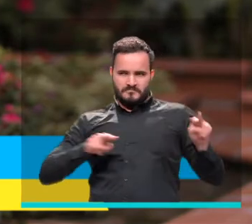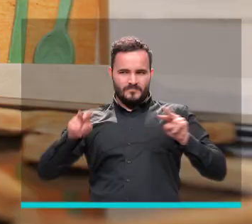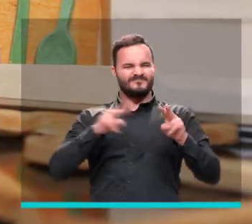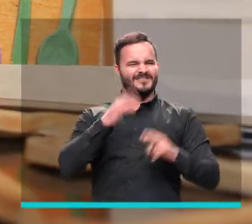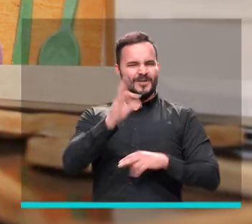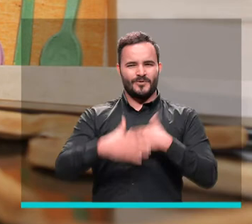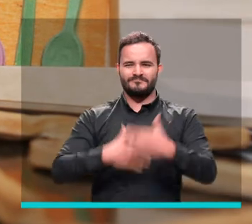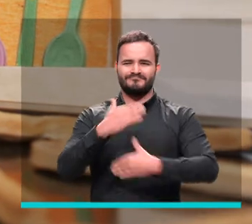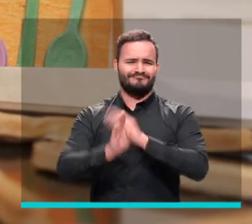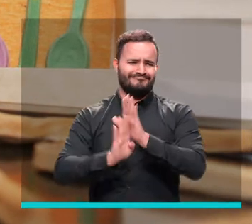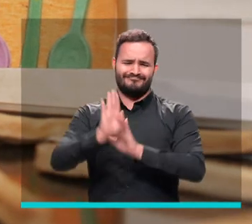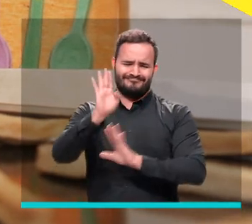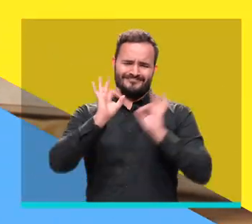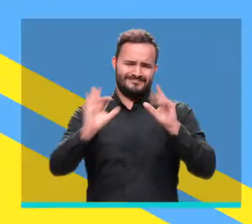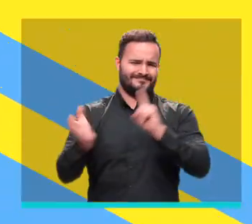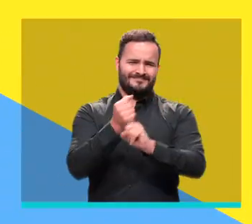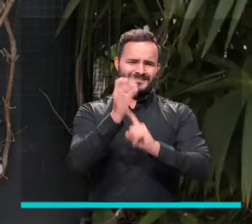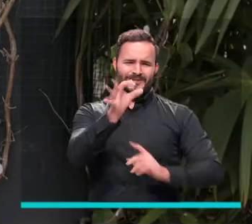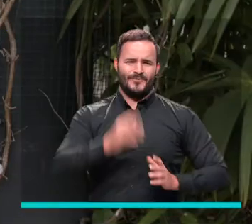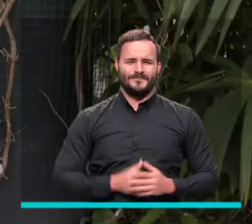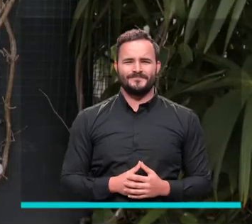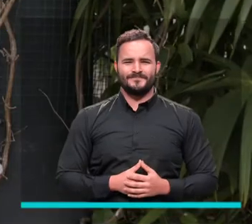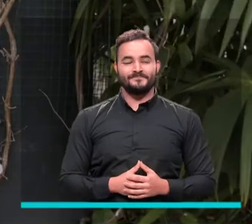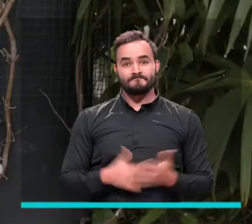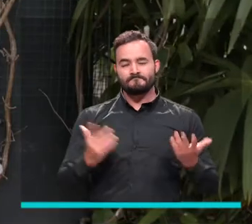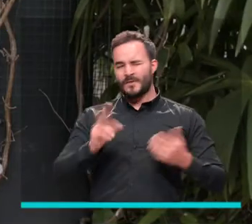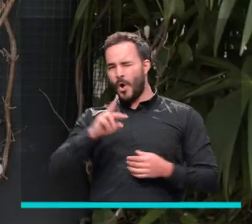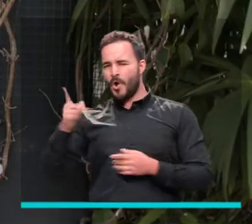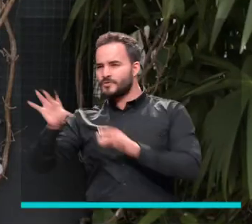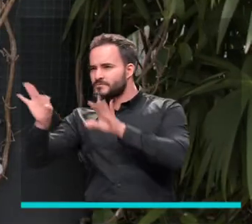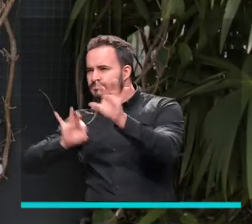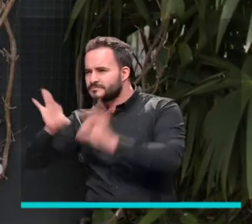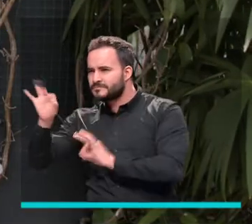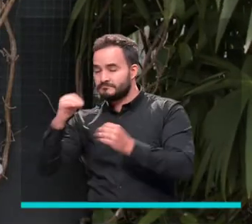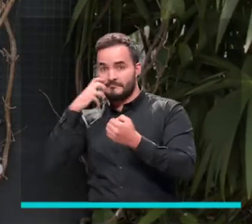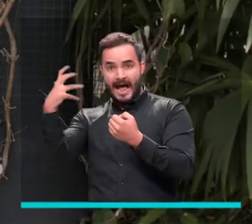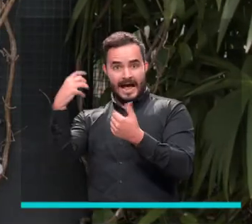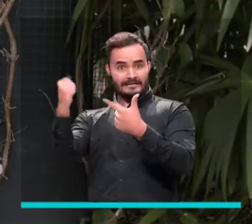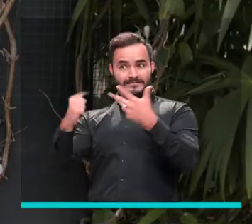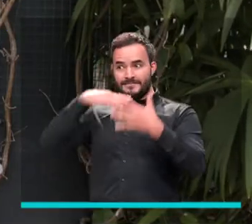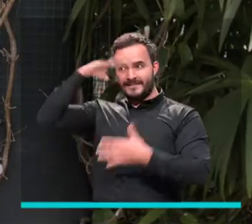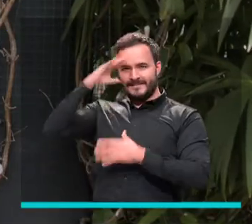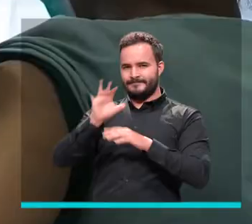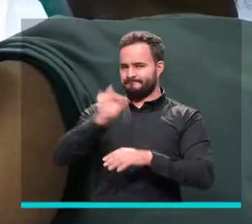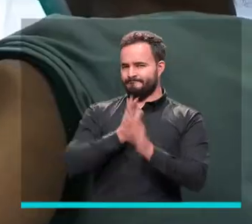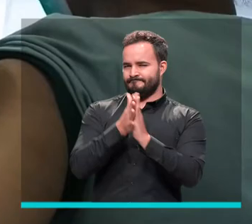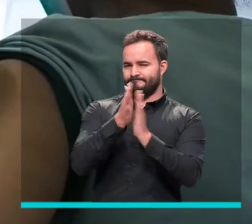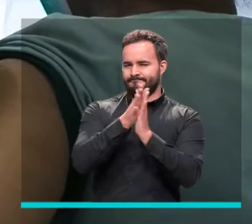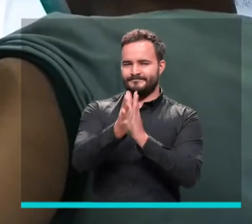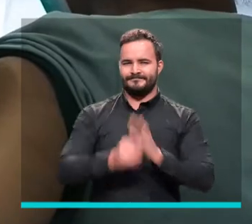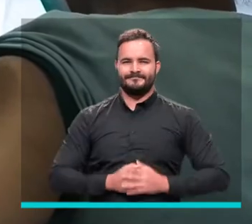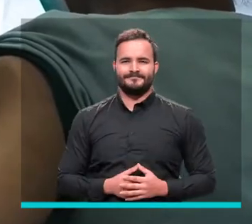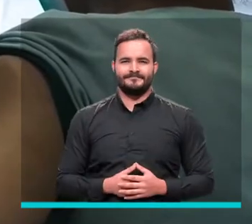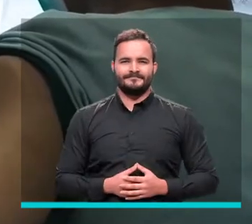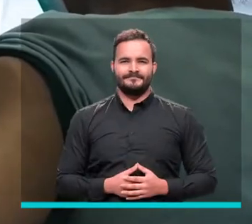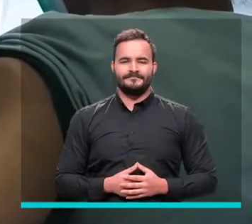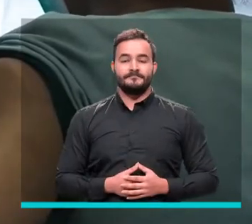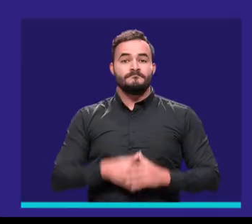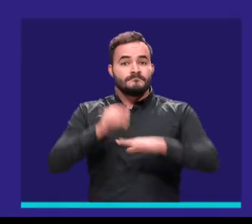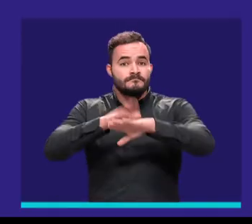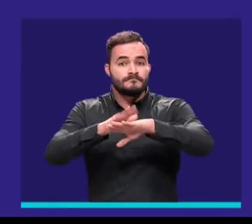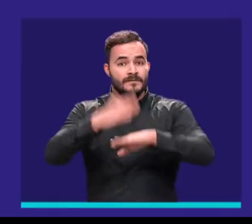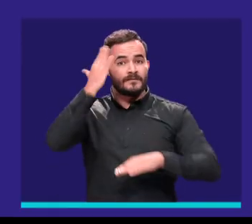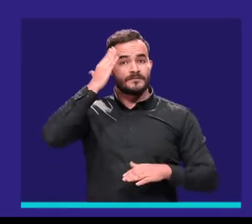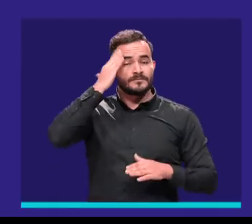lograr. Y es tiempo de conocer otros hechos, datos y cifras destacadas de la semana. Ten en